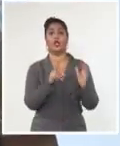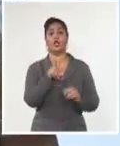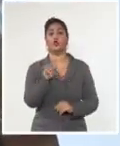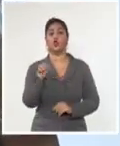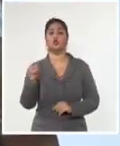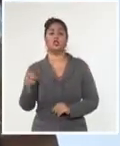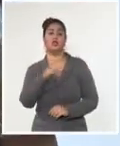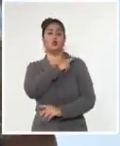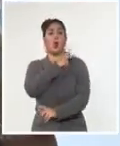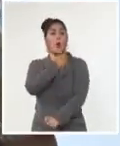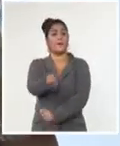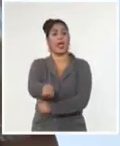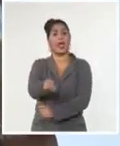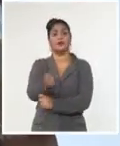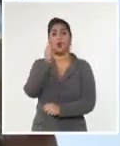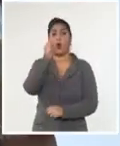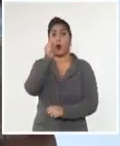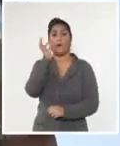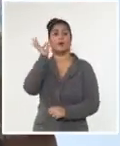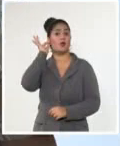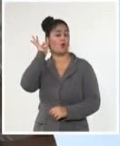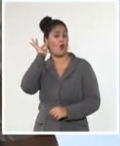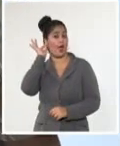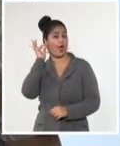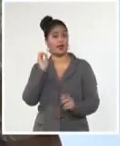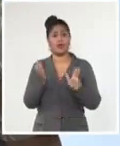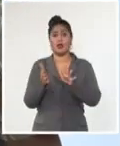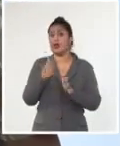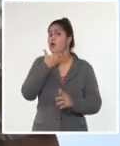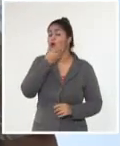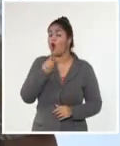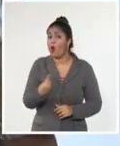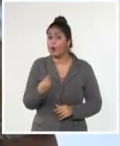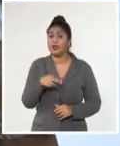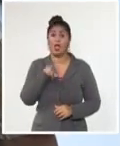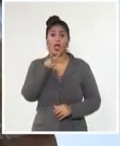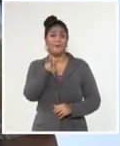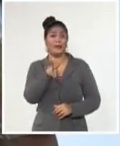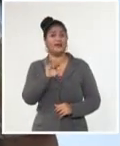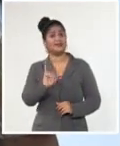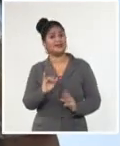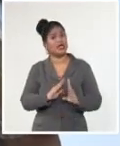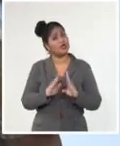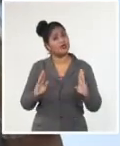maestras, 26 o 27 años de promedio,